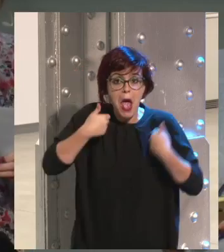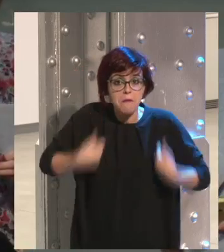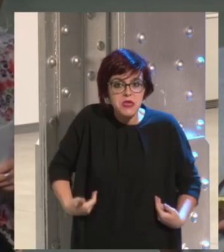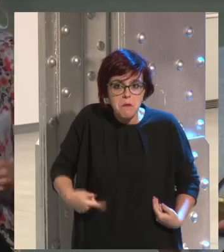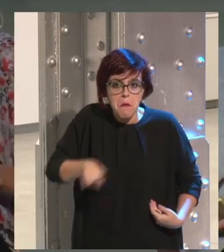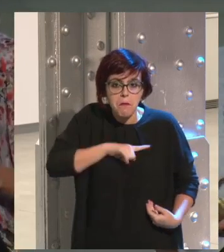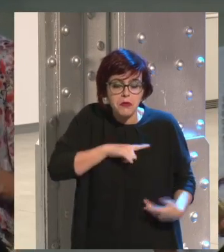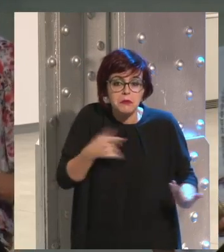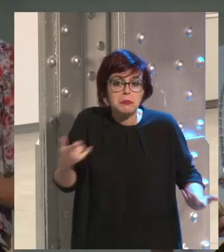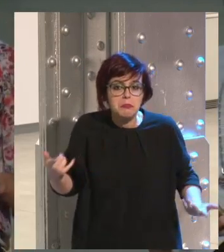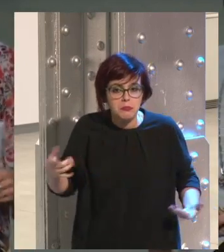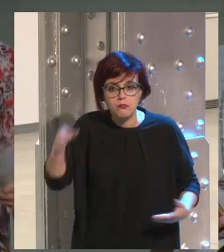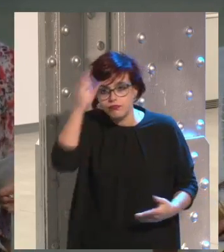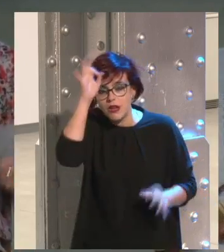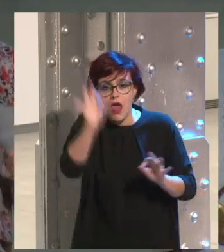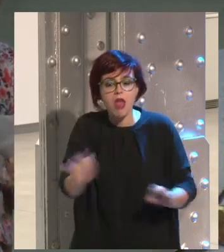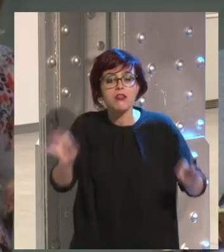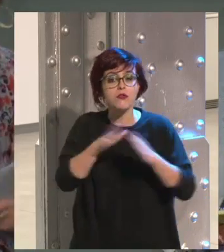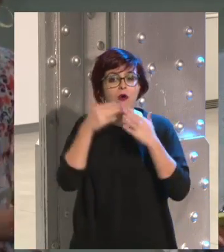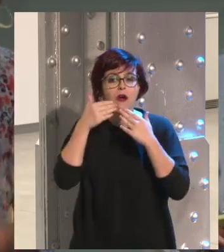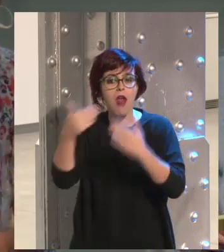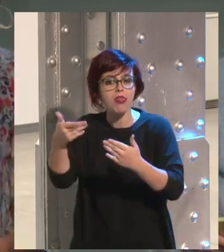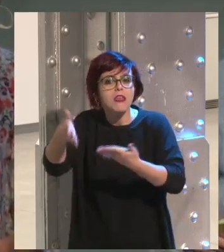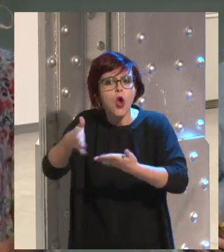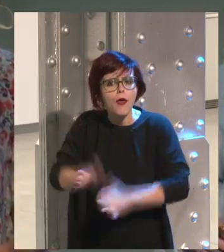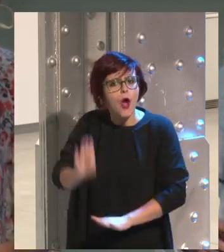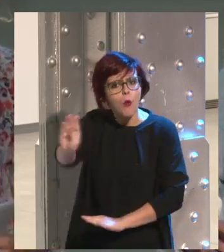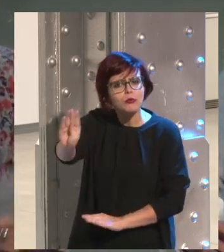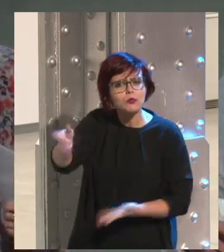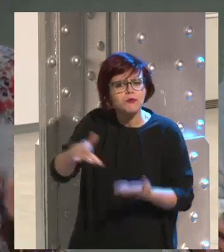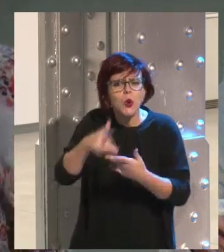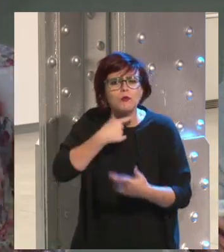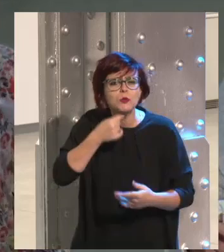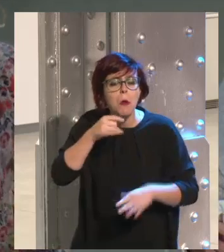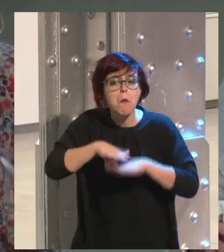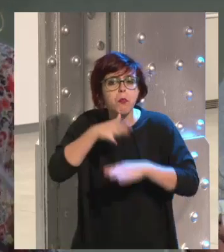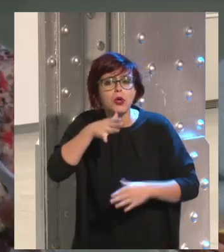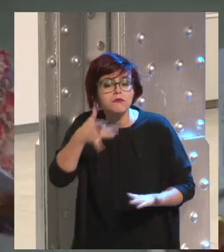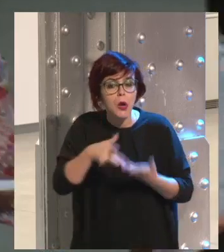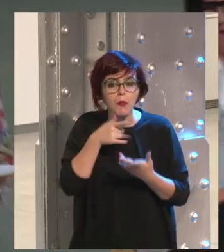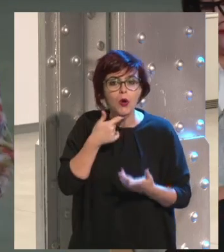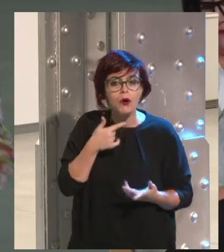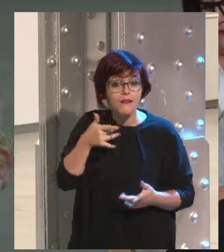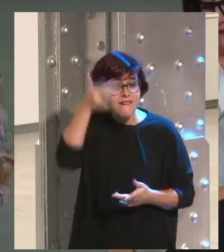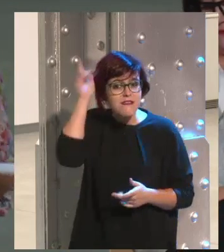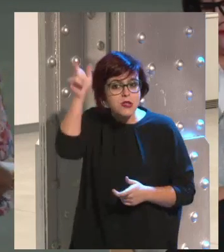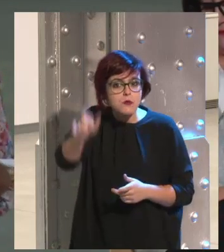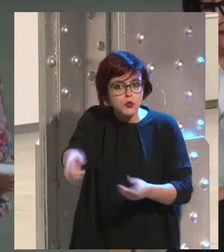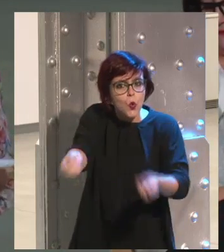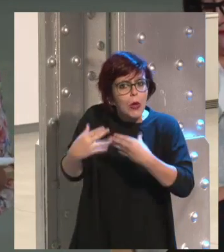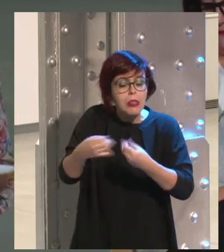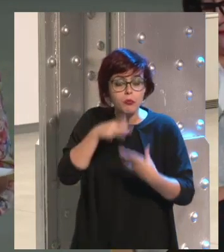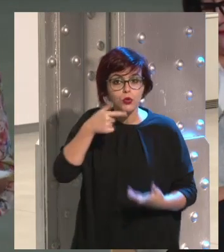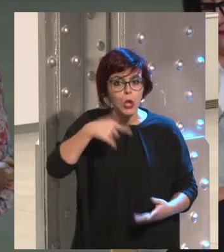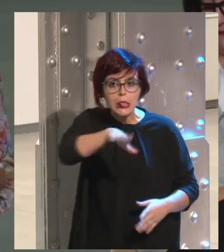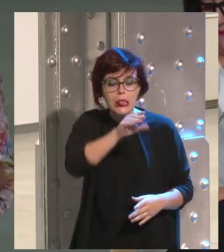más allá de que le conozco a través de él. Entonces le dije, ¿por qué te gusta? O sea, ¿qué tiene el Rubius? A mí cuéntamelo.